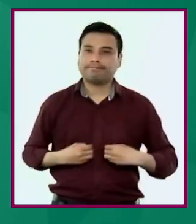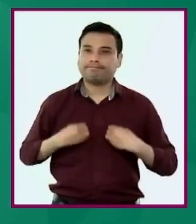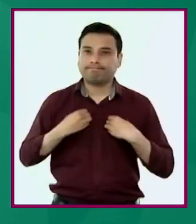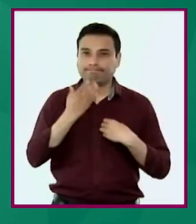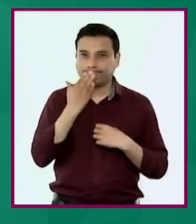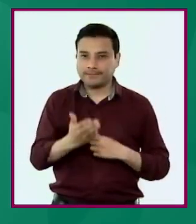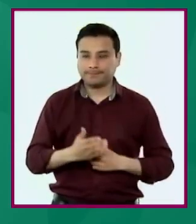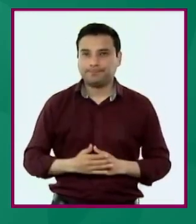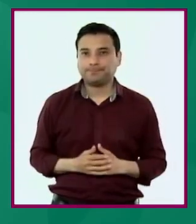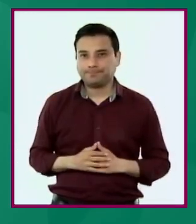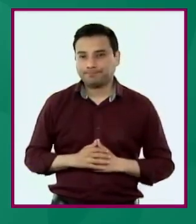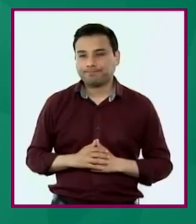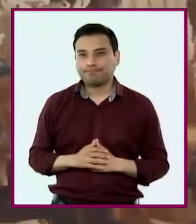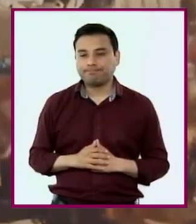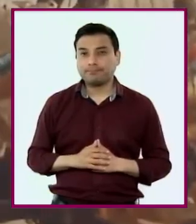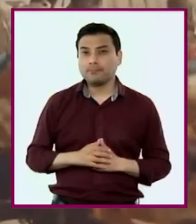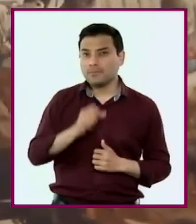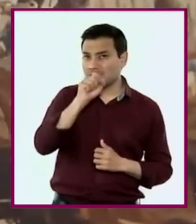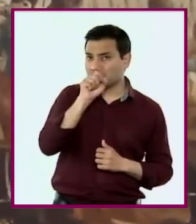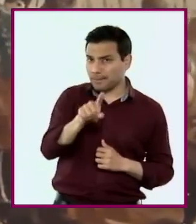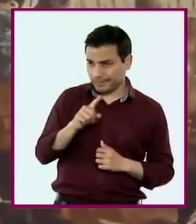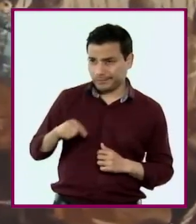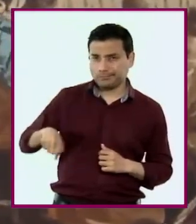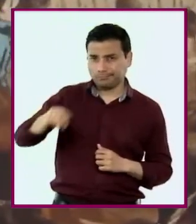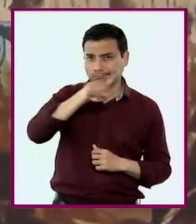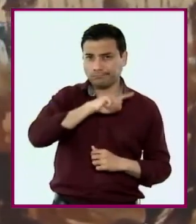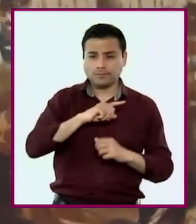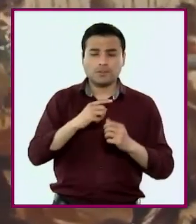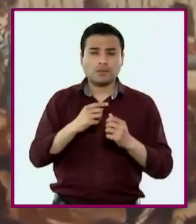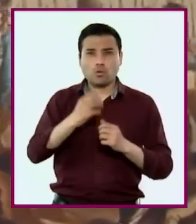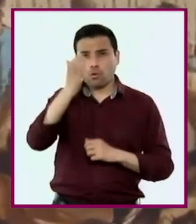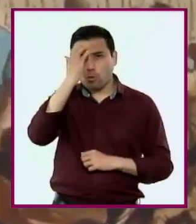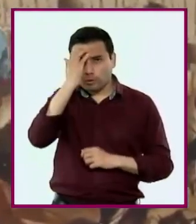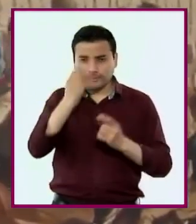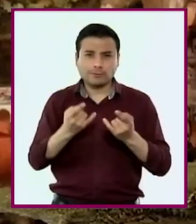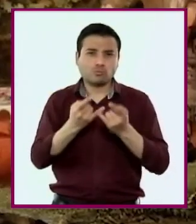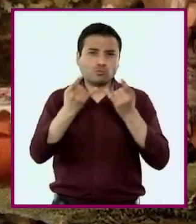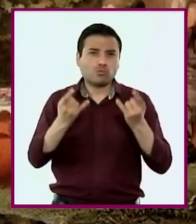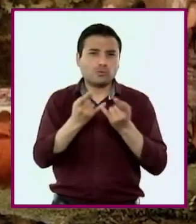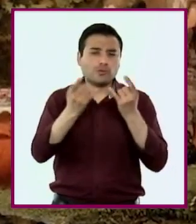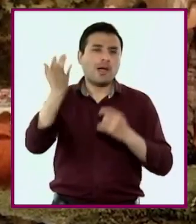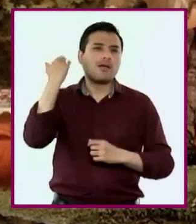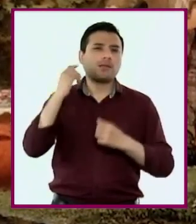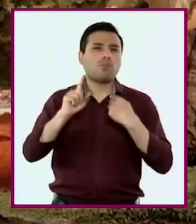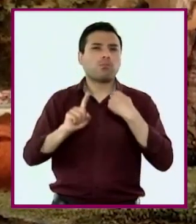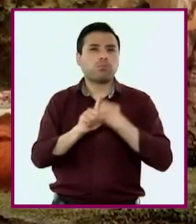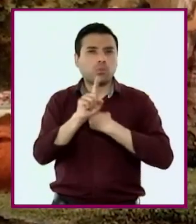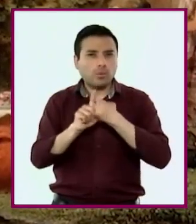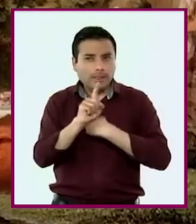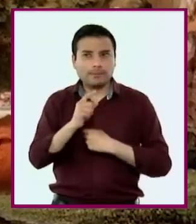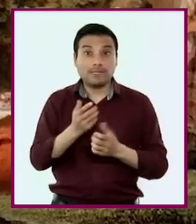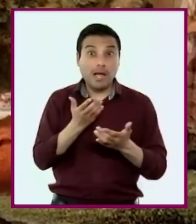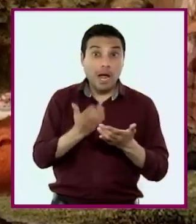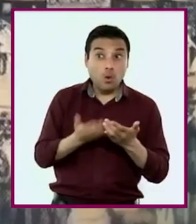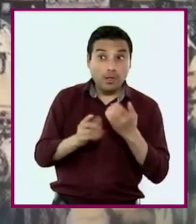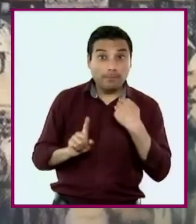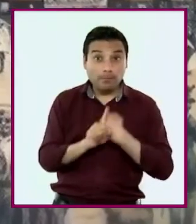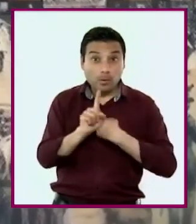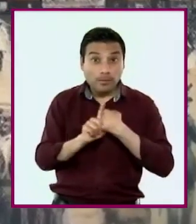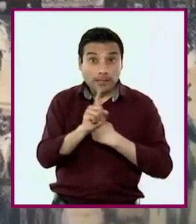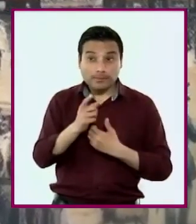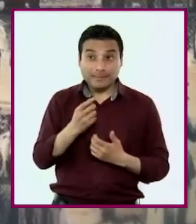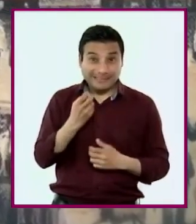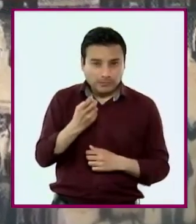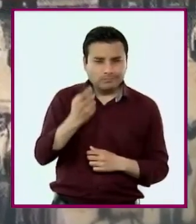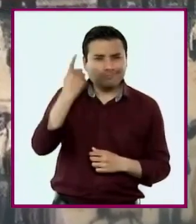de toda la población. Analizarán conflictos del pasado y del presente para identificar la importancia